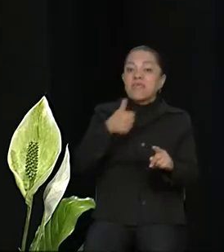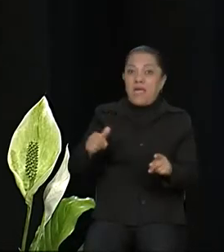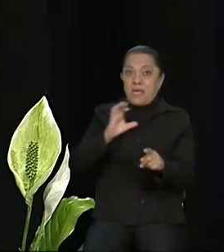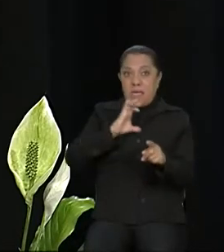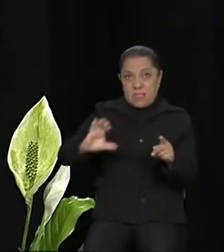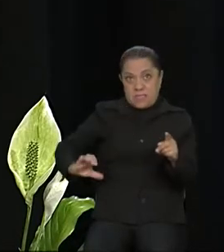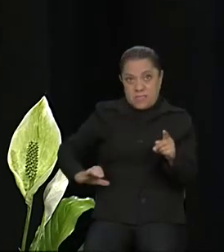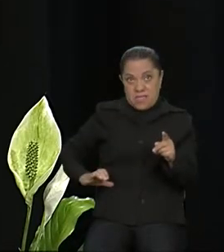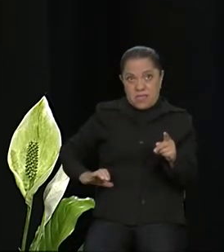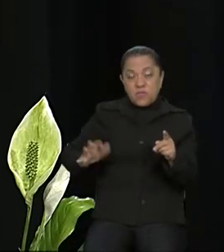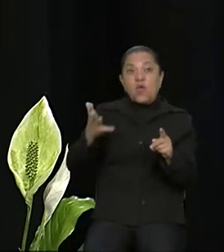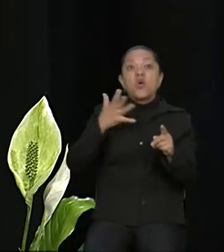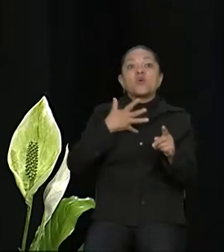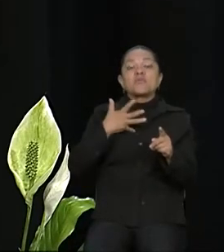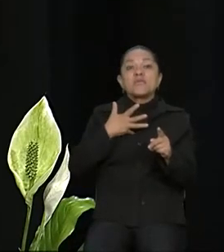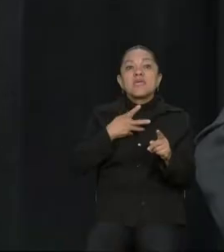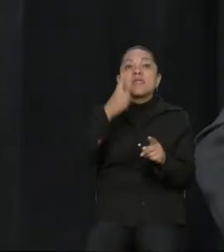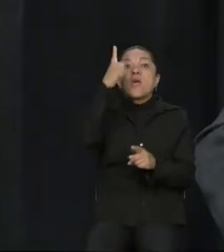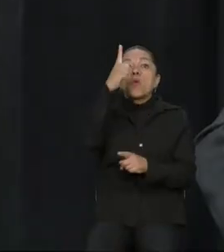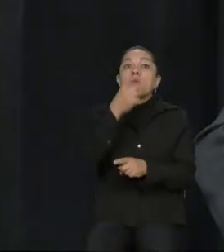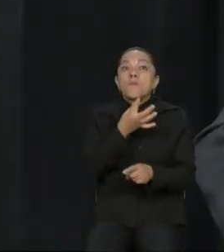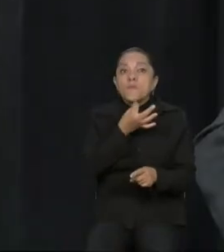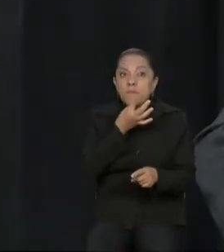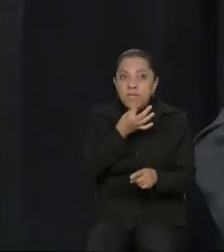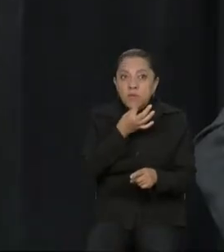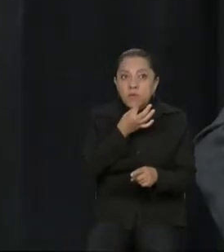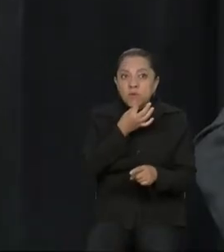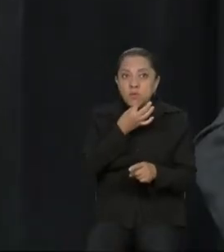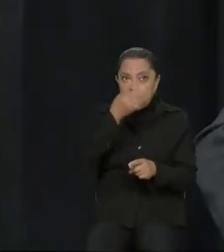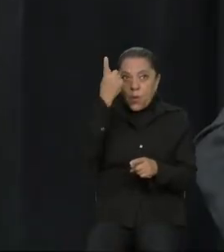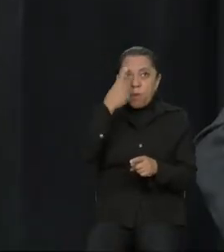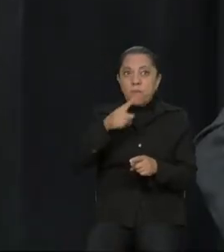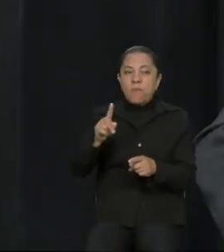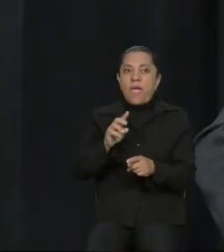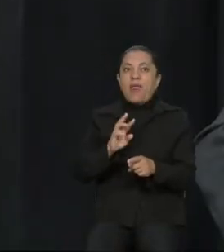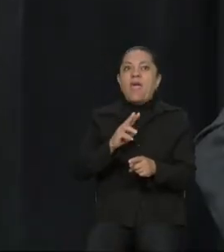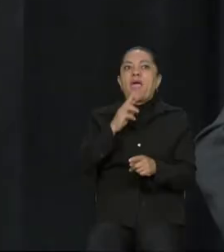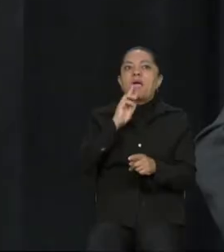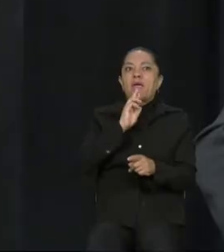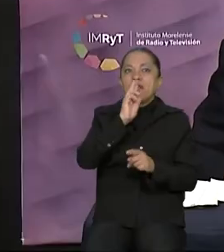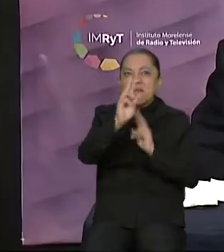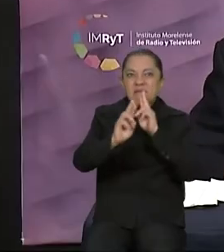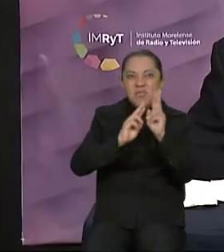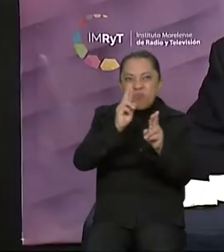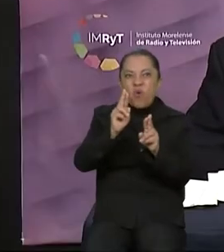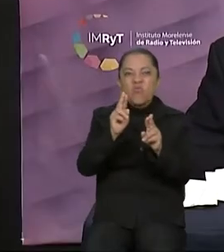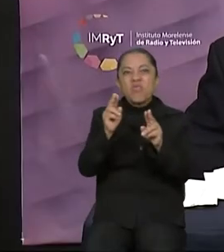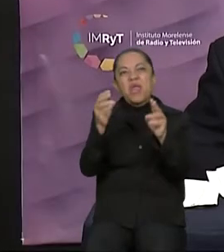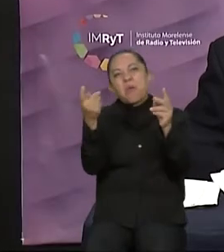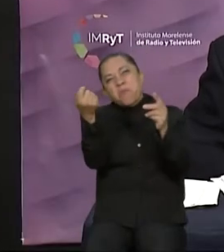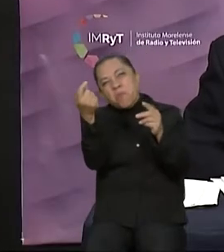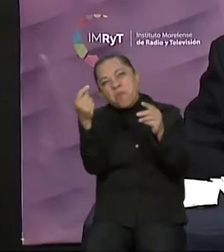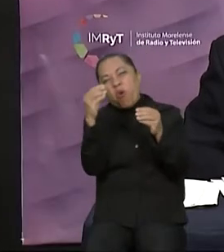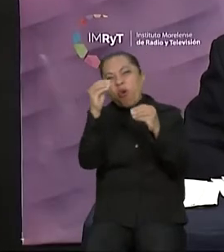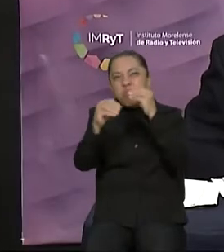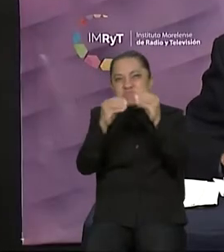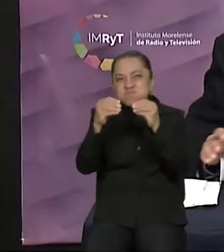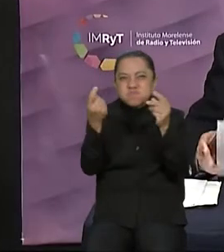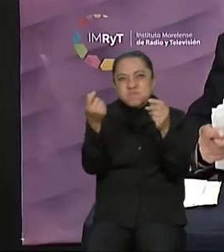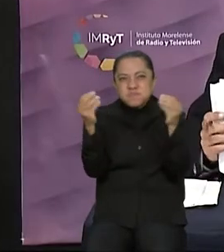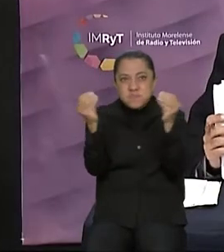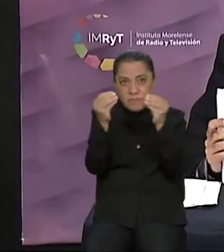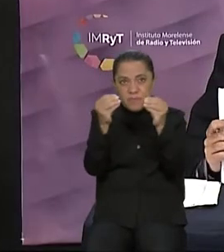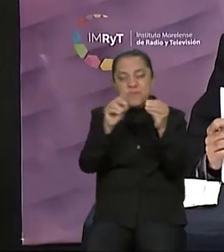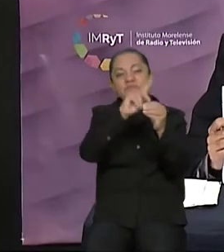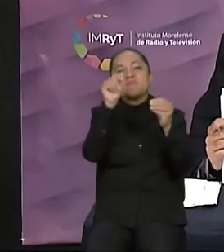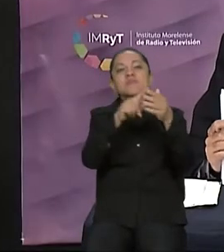con un minuto de tiempo para el espacio de las réplicas. Así es, y después sigue el quinto bloque. La dinámica será